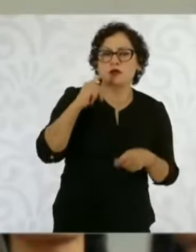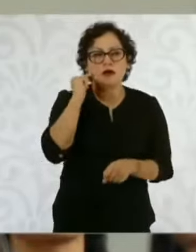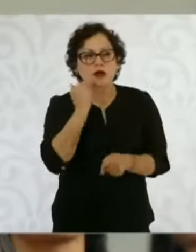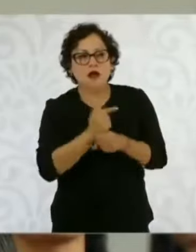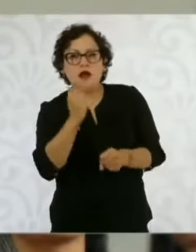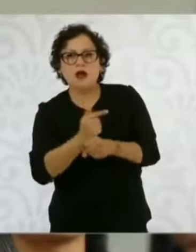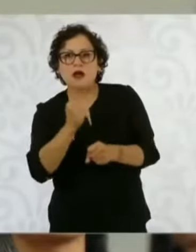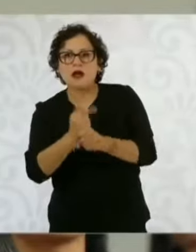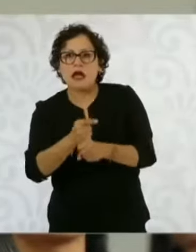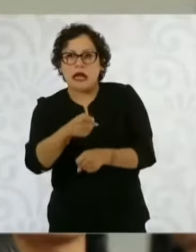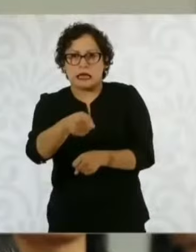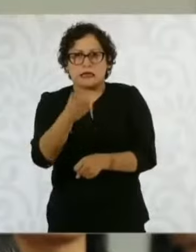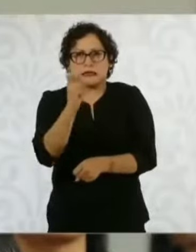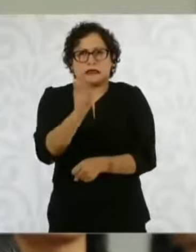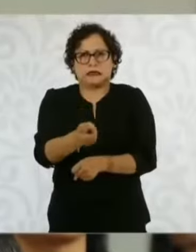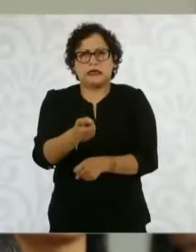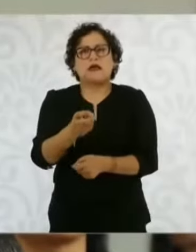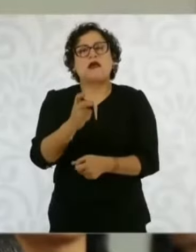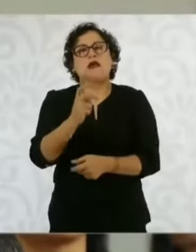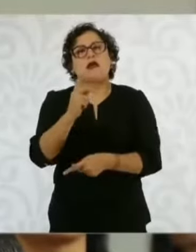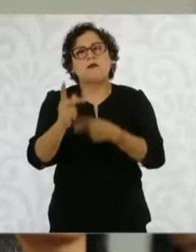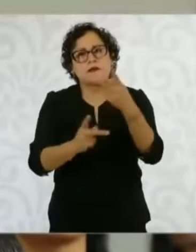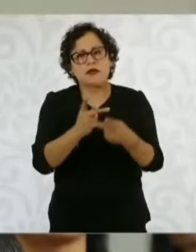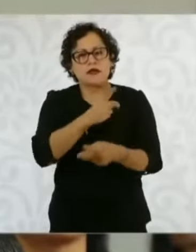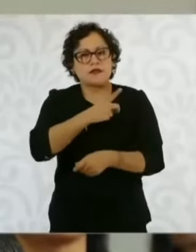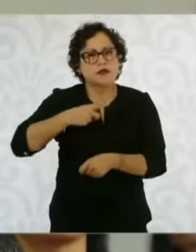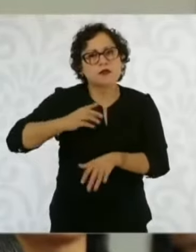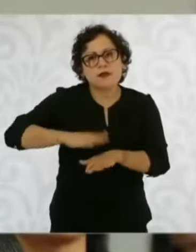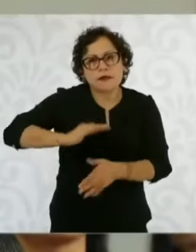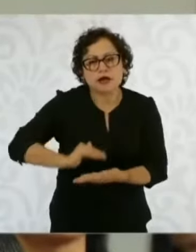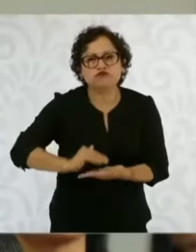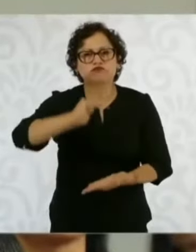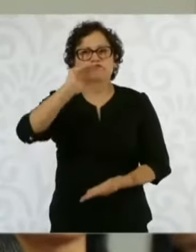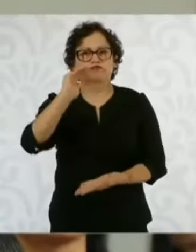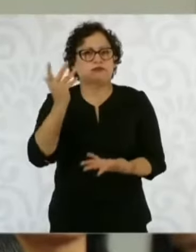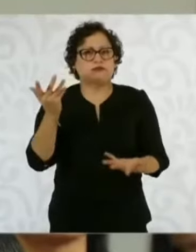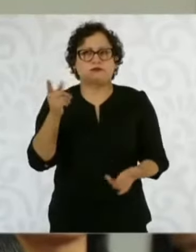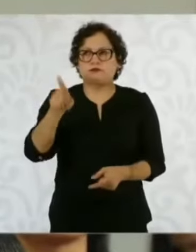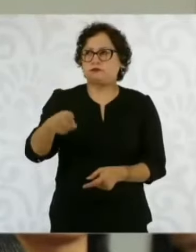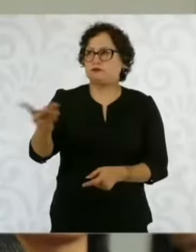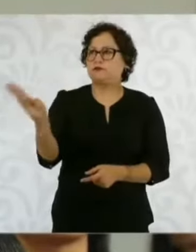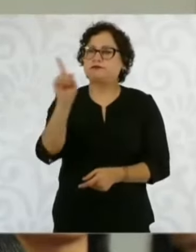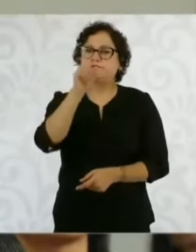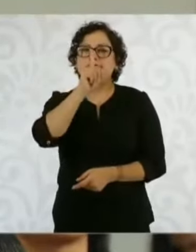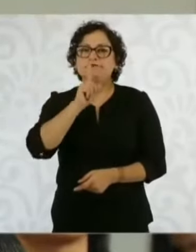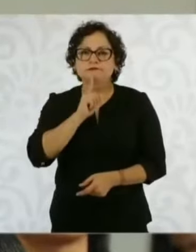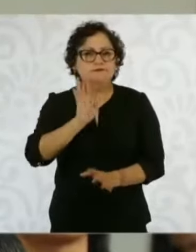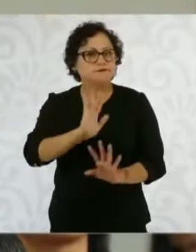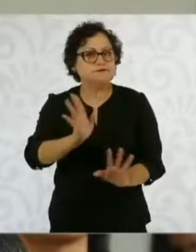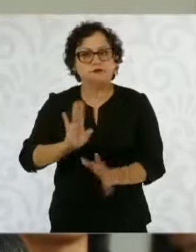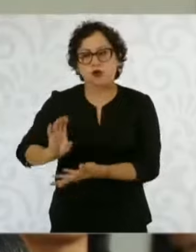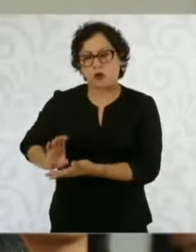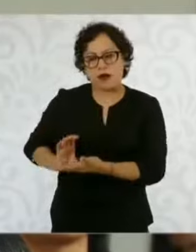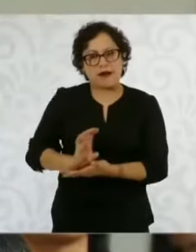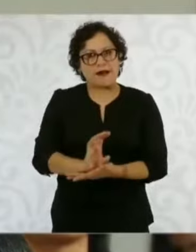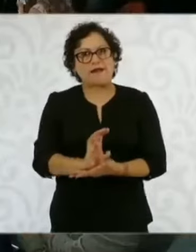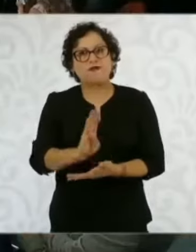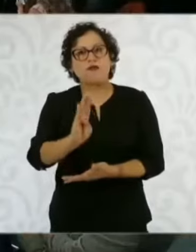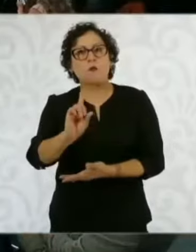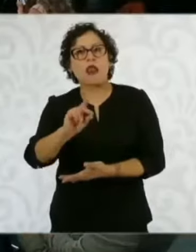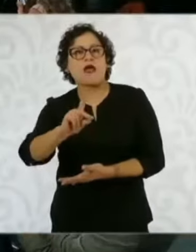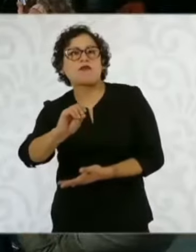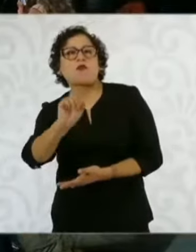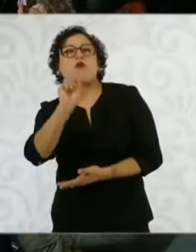adquiriendo nuevas deudas y pues eso es mentira, si simplemente es un crédito blando que está ahí pero que no se toca.